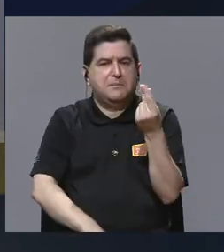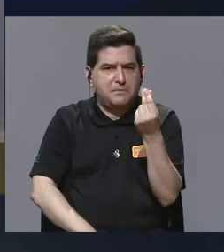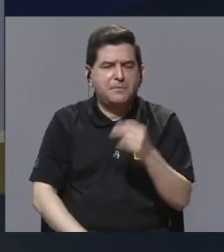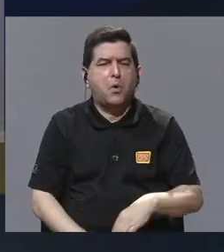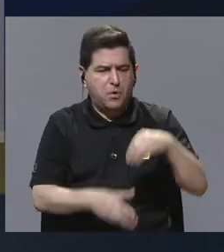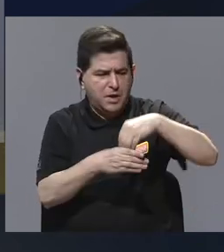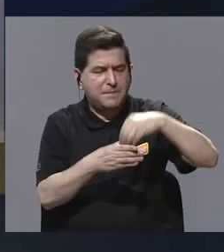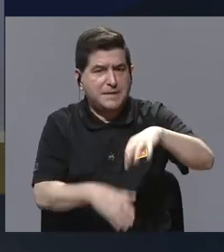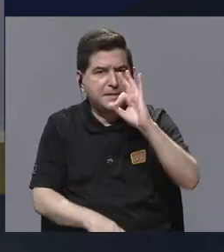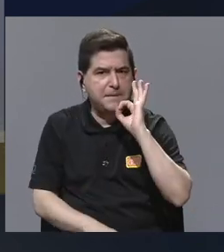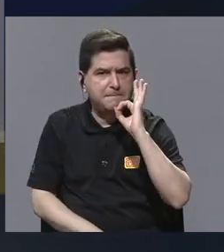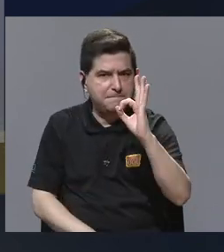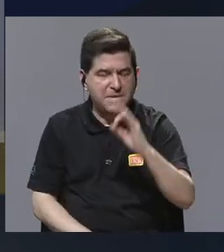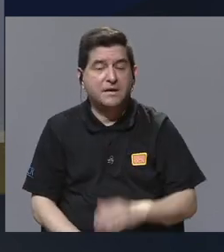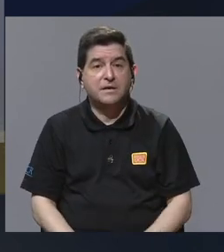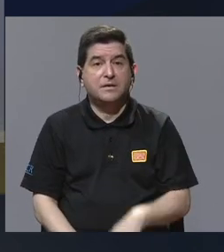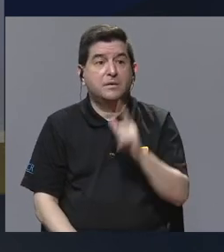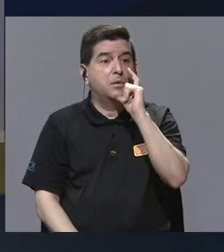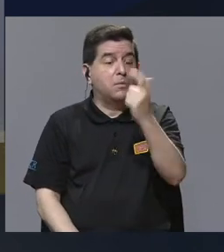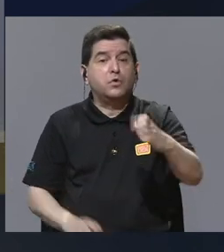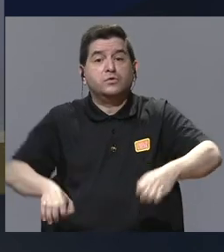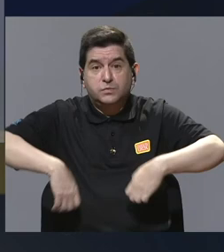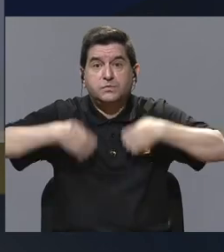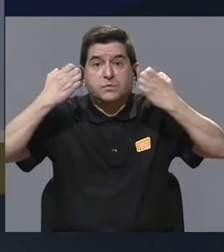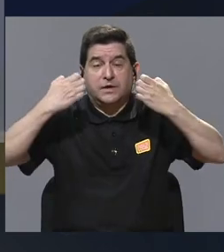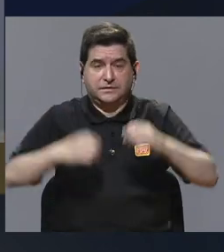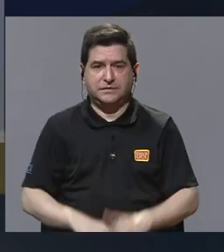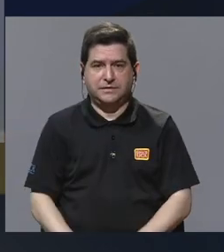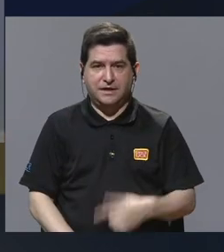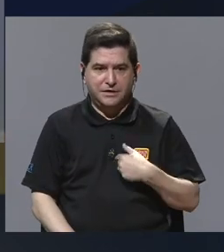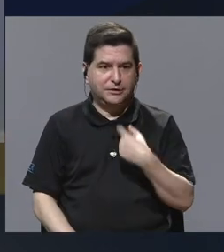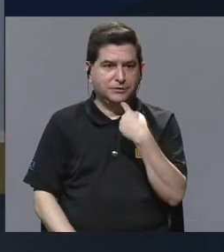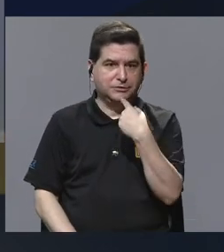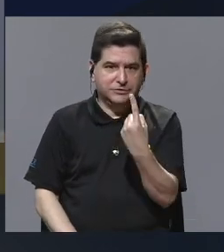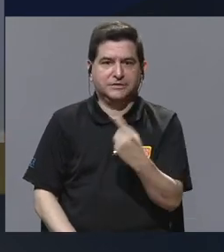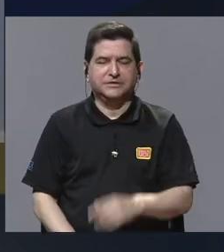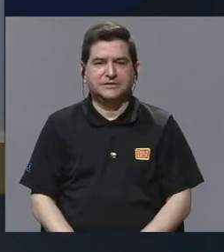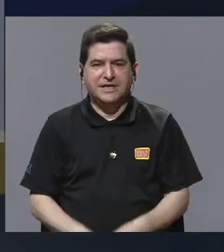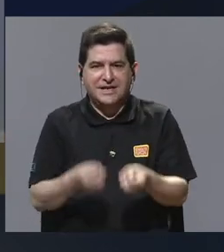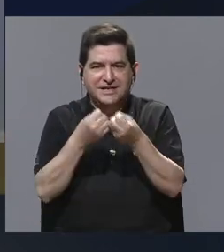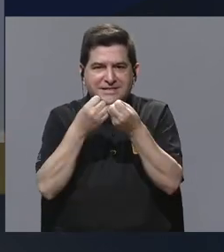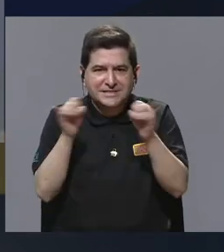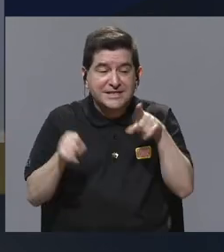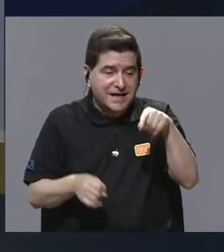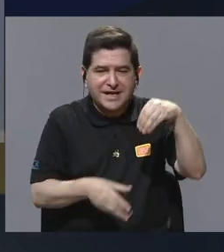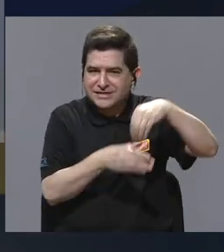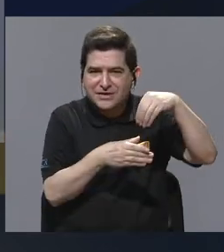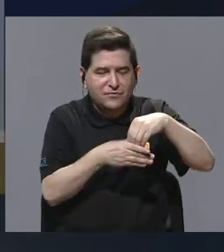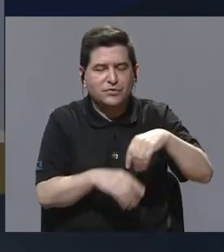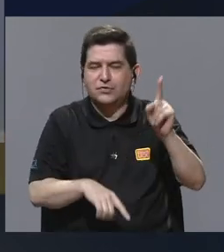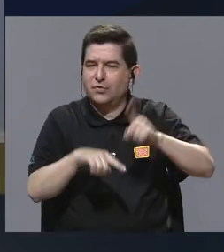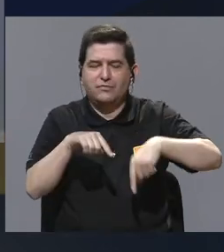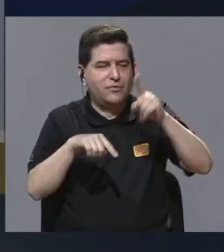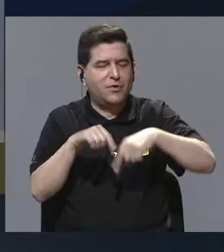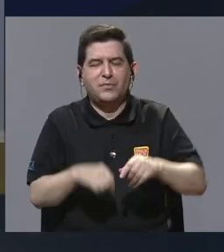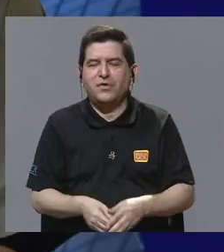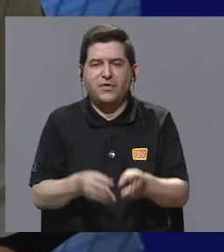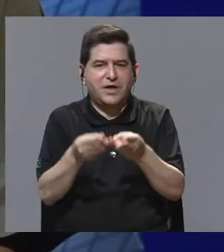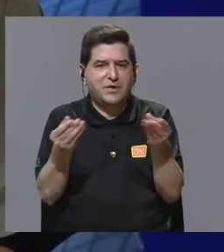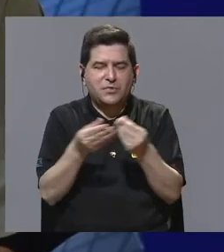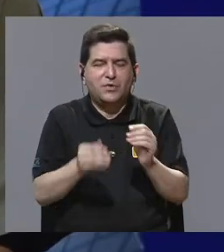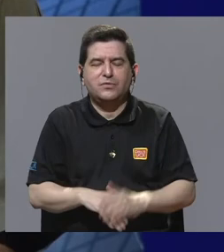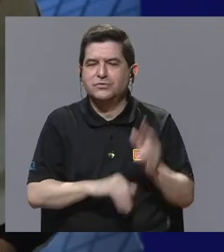bien los recursos que por suerte existen, y yo siempre lo digo, si fondos como el Fauna no existieran en este país no habría producción audiovisual,